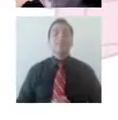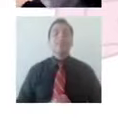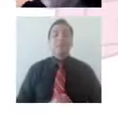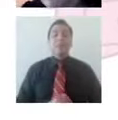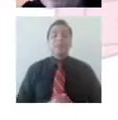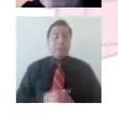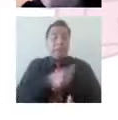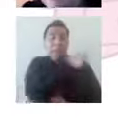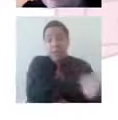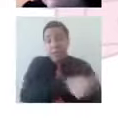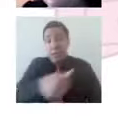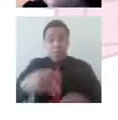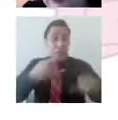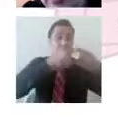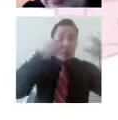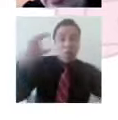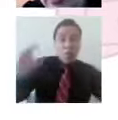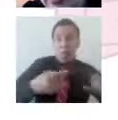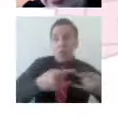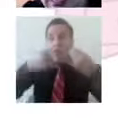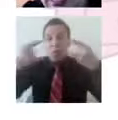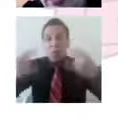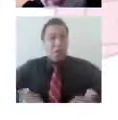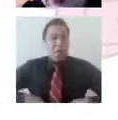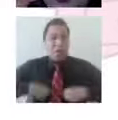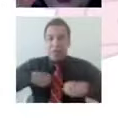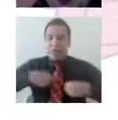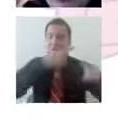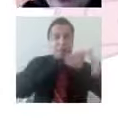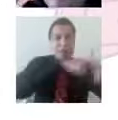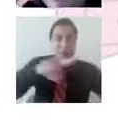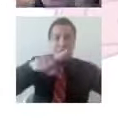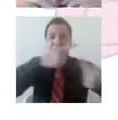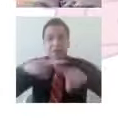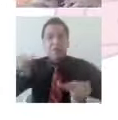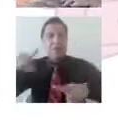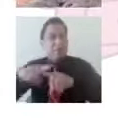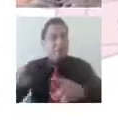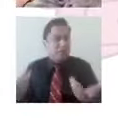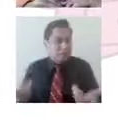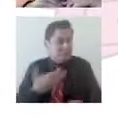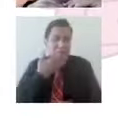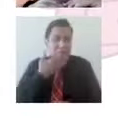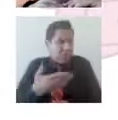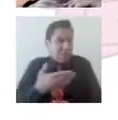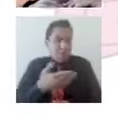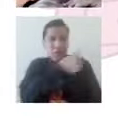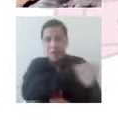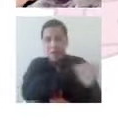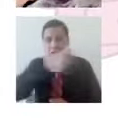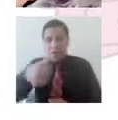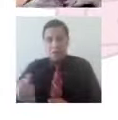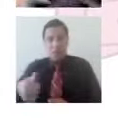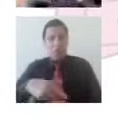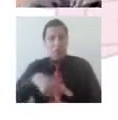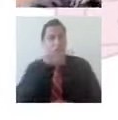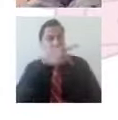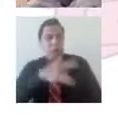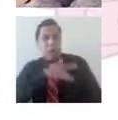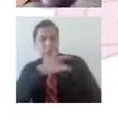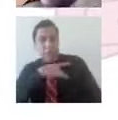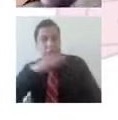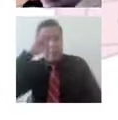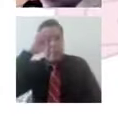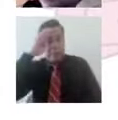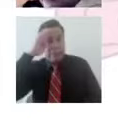y totalmente válidas todas, ¿sale? Entonces, uno de los elementos importantes para hablar de la salud mental no